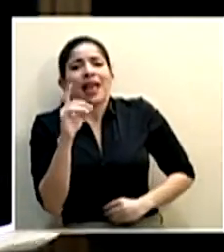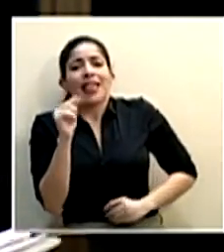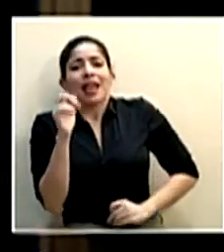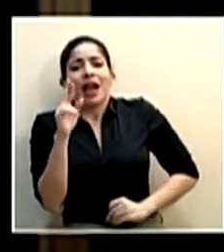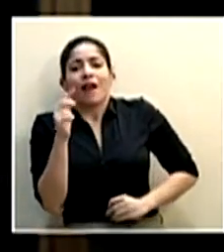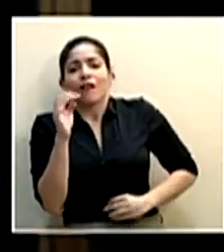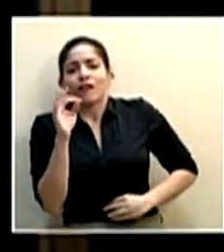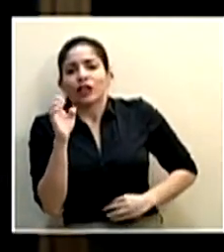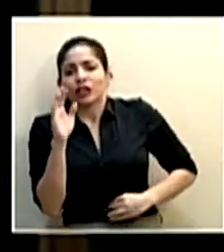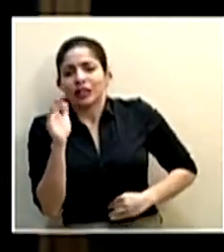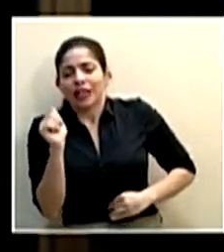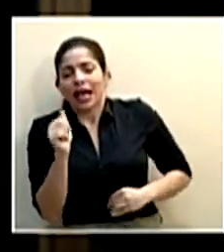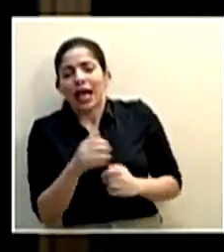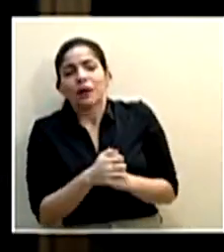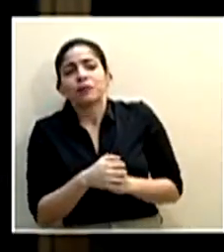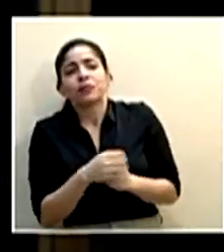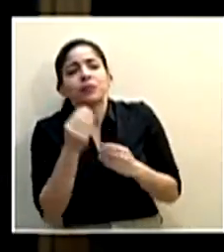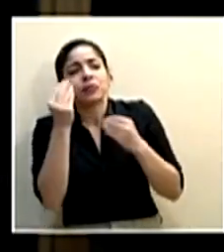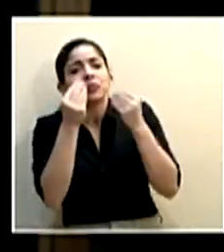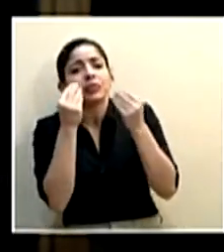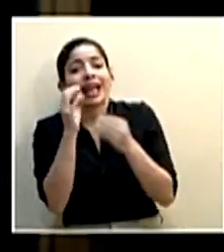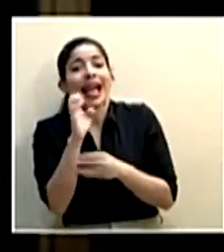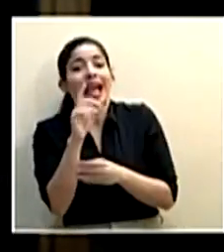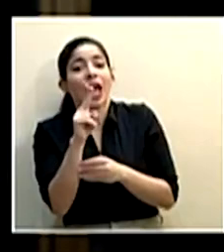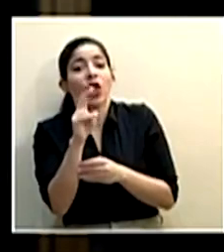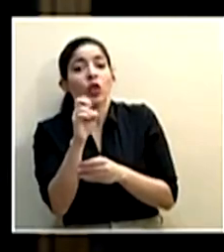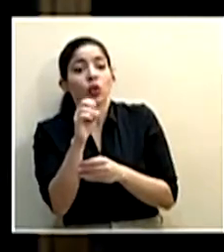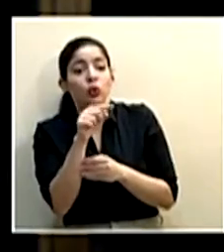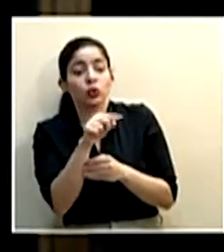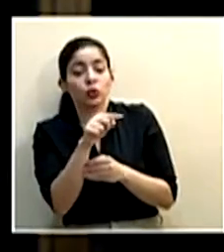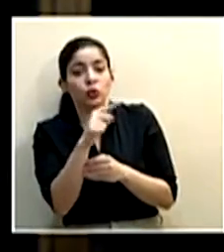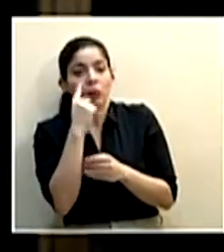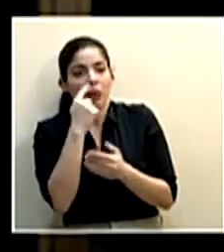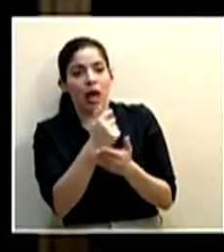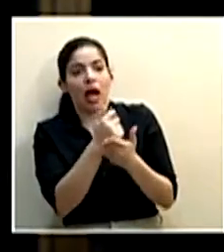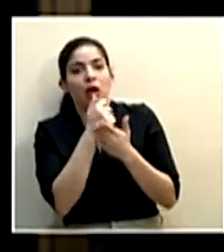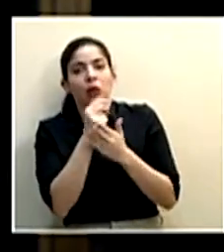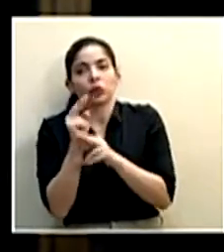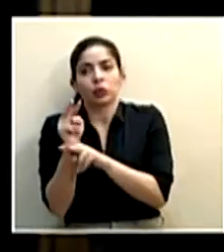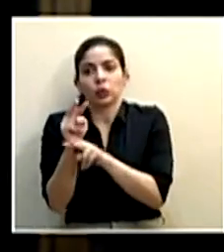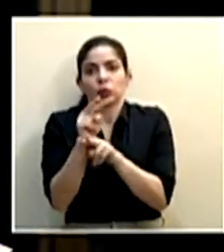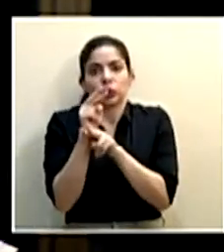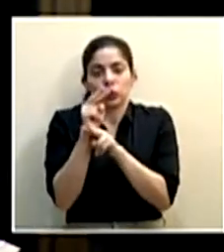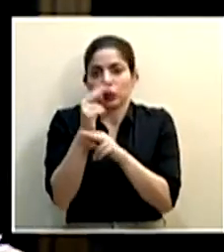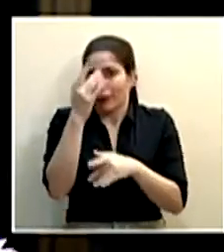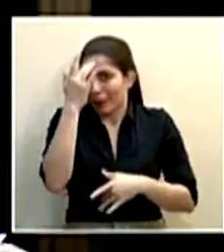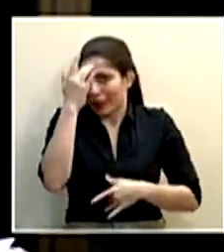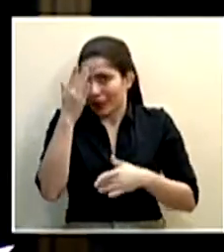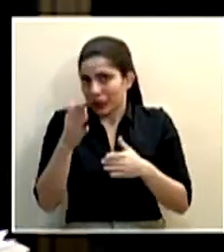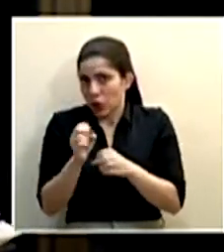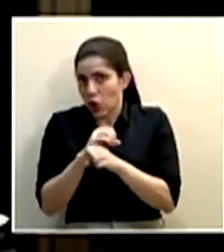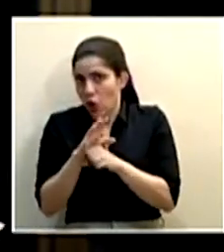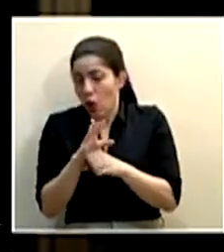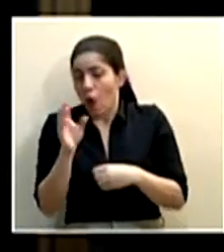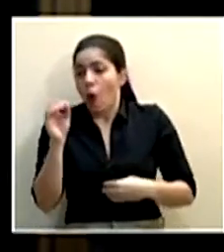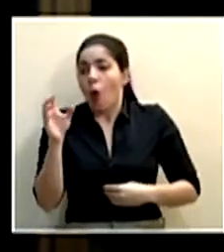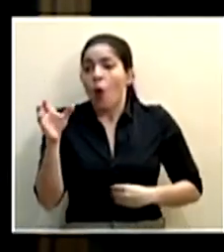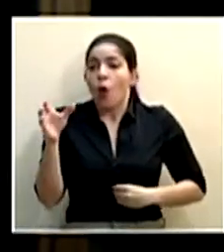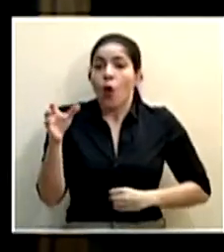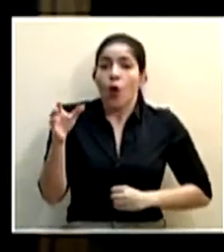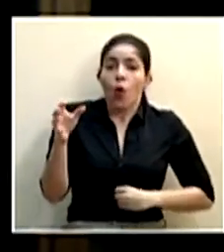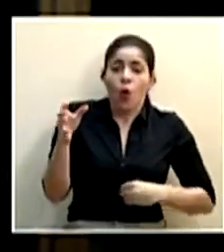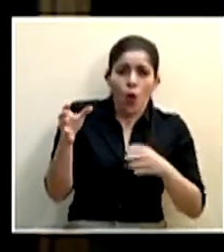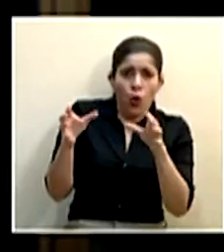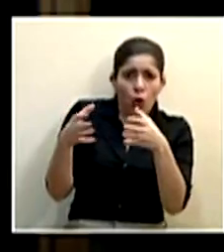Fonseca, ¿valorar el EDUS para monitorear a los pacientes COVID o a sus núcleos no